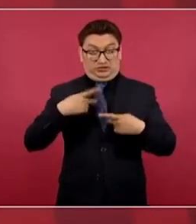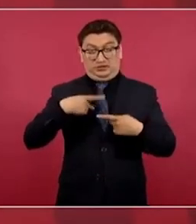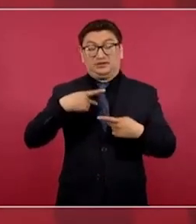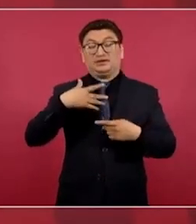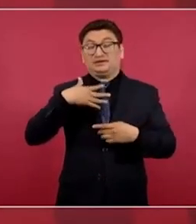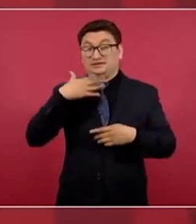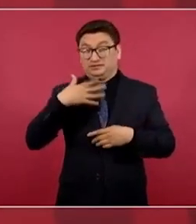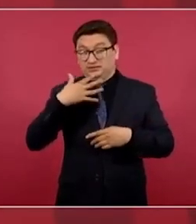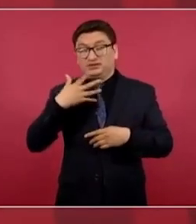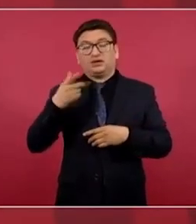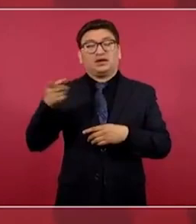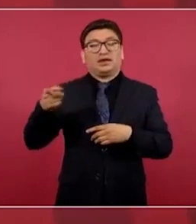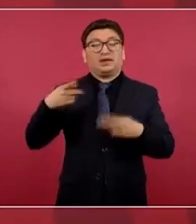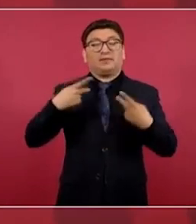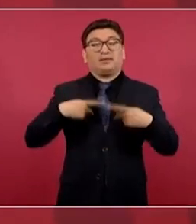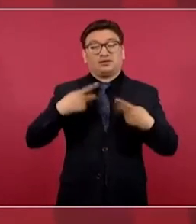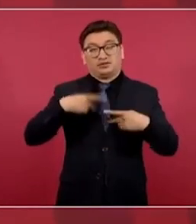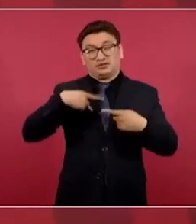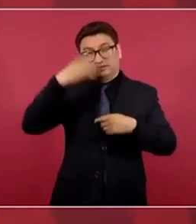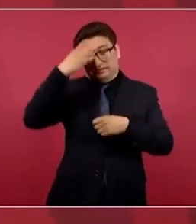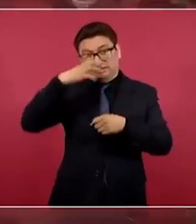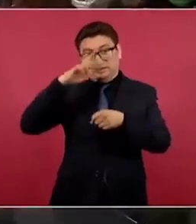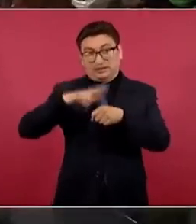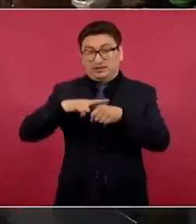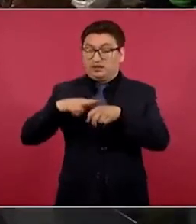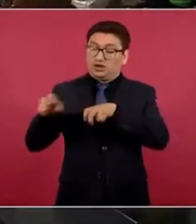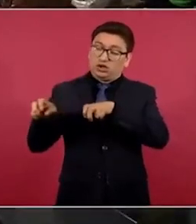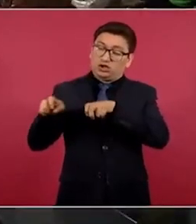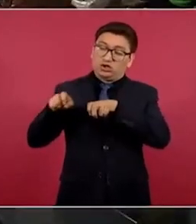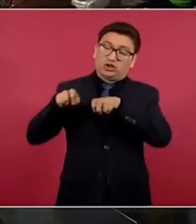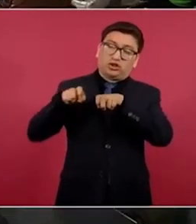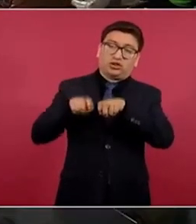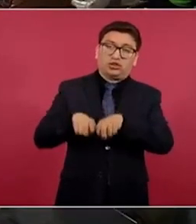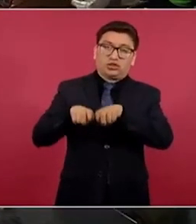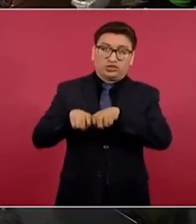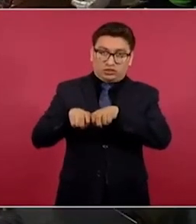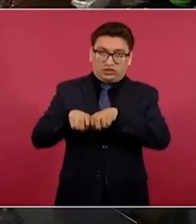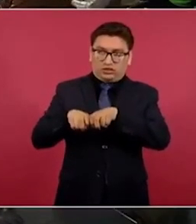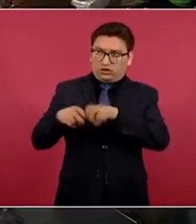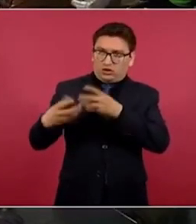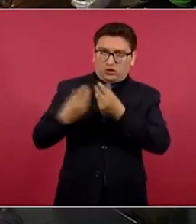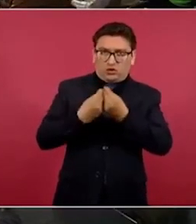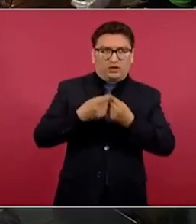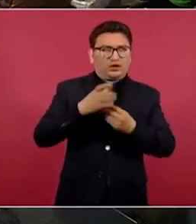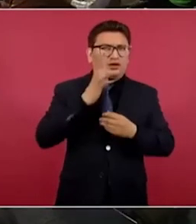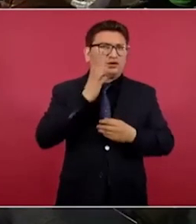Congreso cuando se está definiendo un asunto de interés nacional,